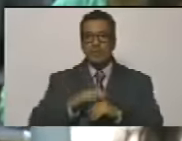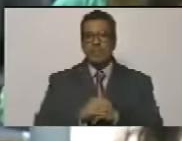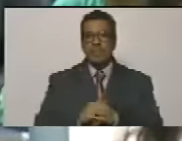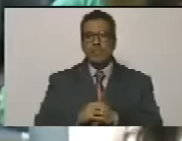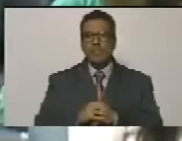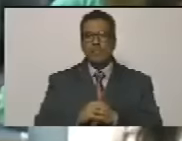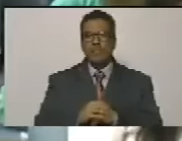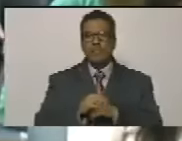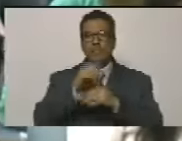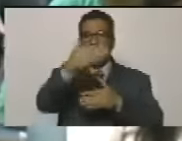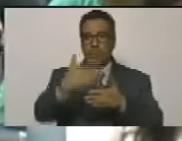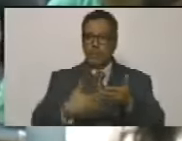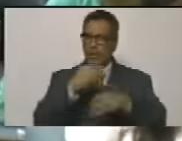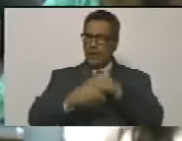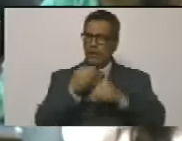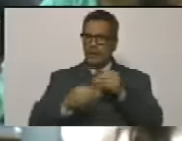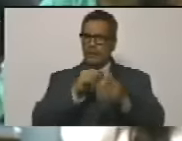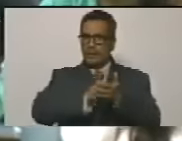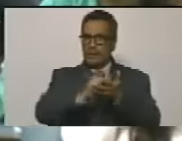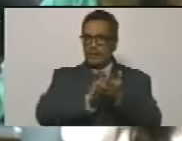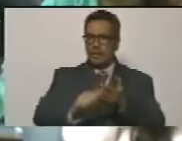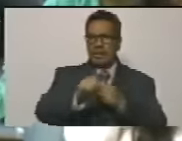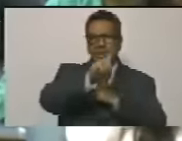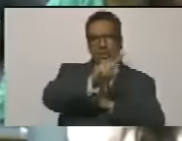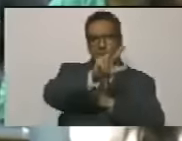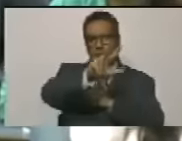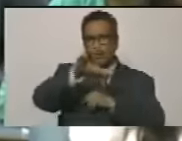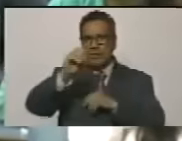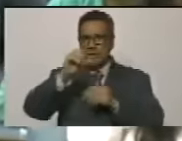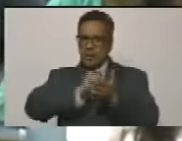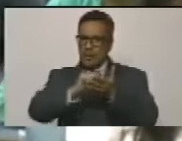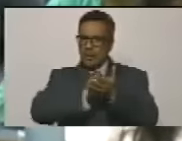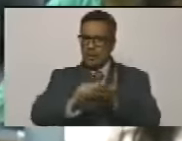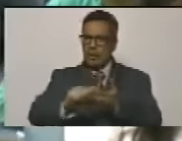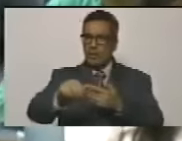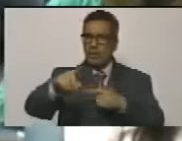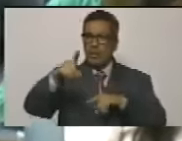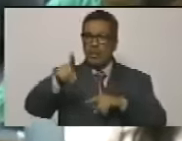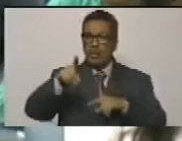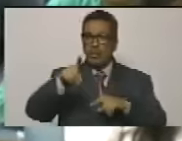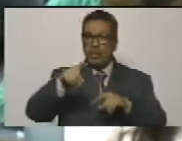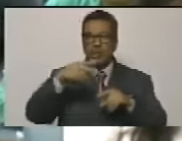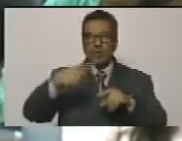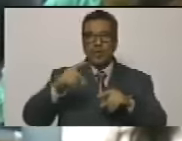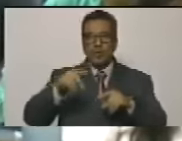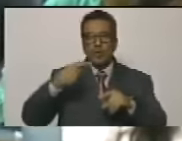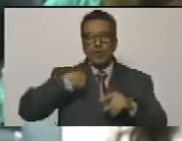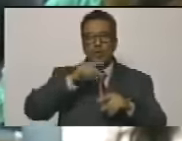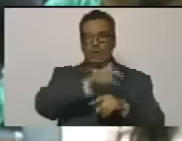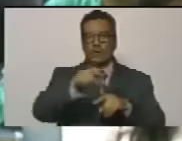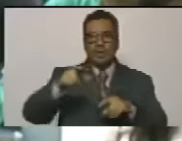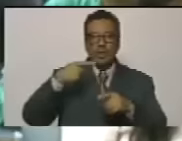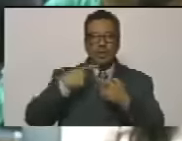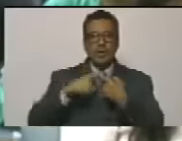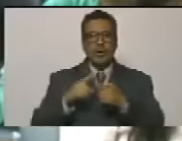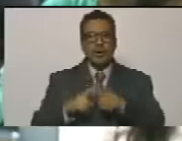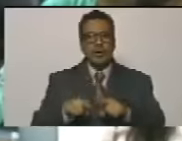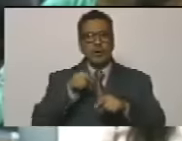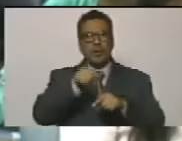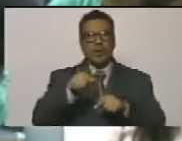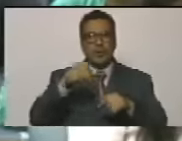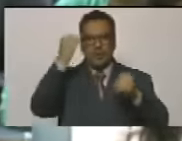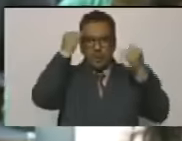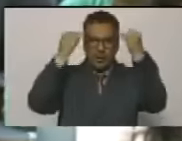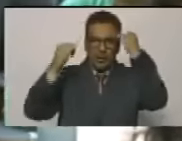que establece artículo 130 el deber que tienen todos los ciudadanos independientemente de su